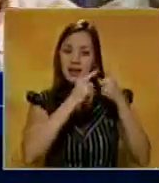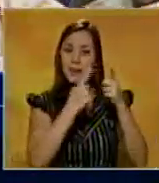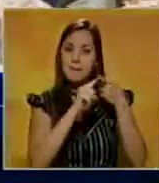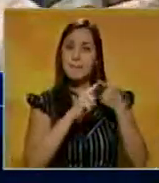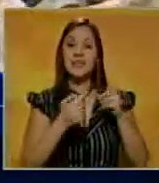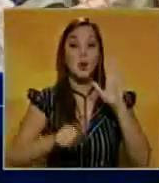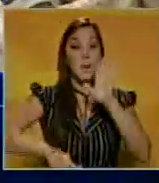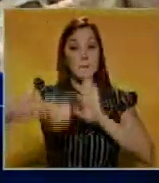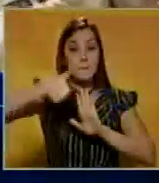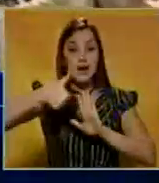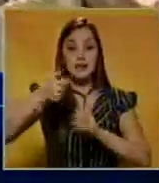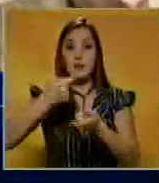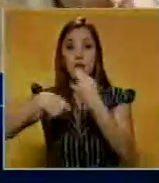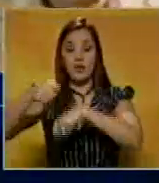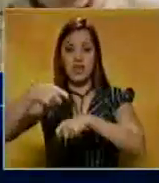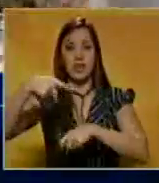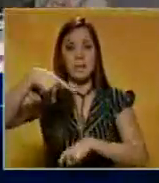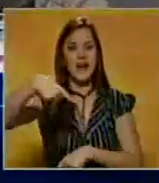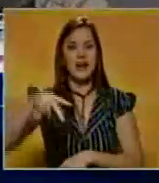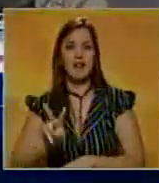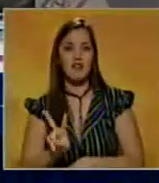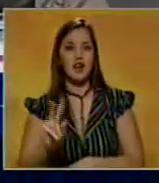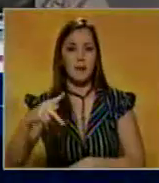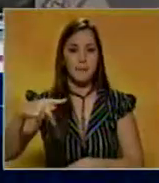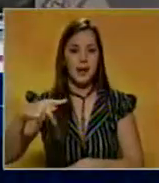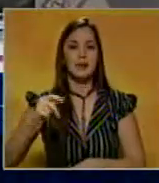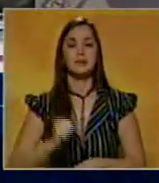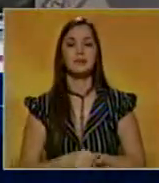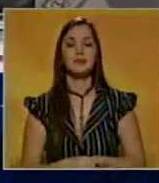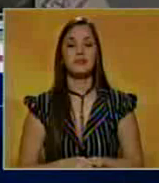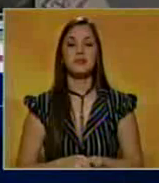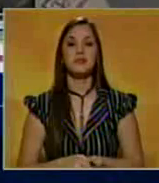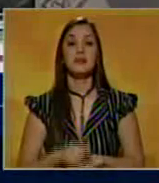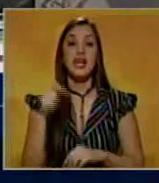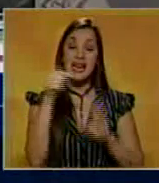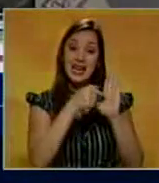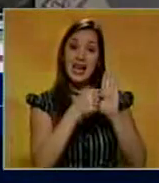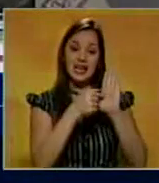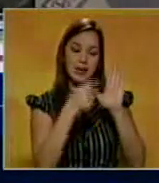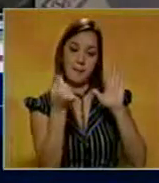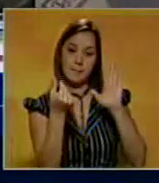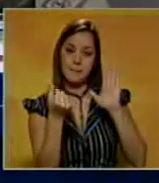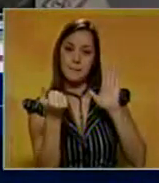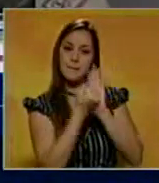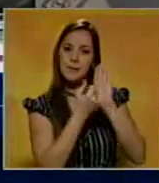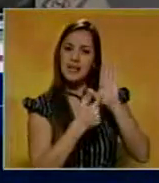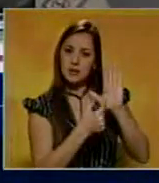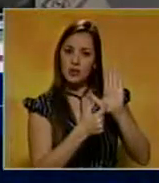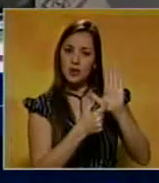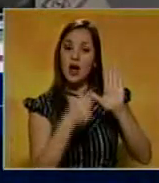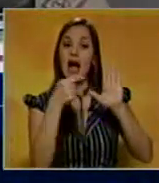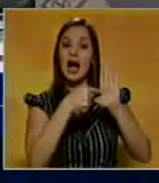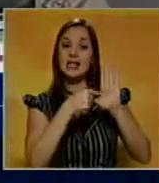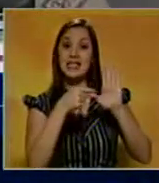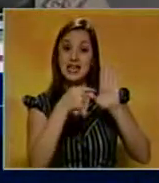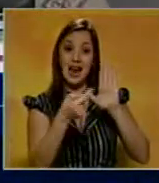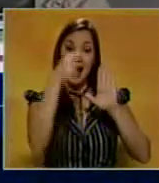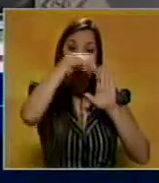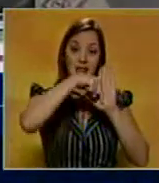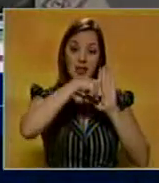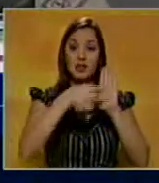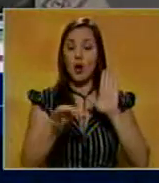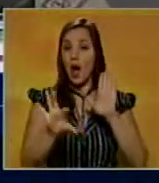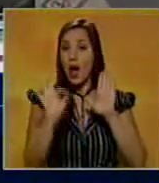Precio máximo de venta al público. Y dentro del precio máximo de venta al público, una categoría especial